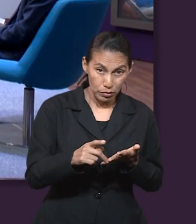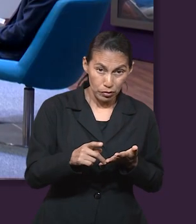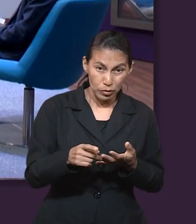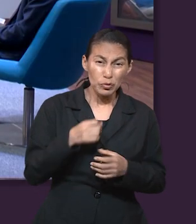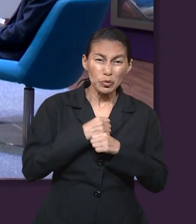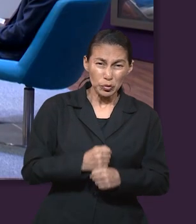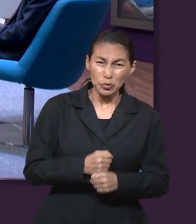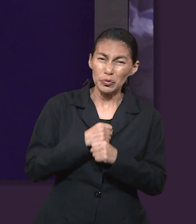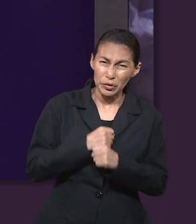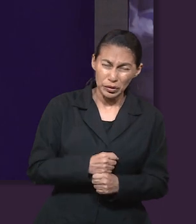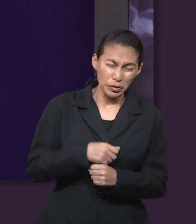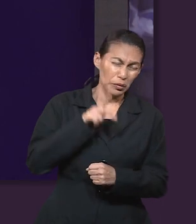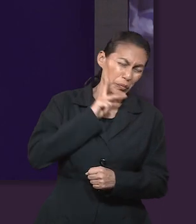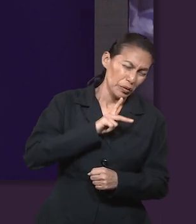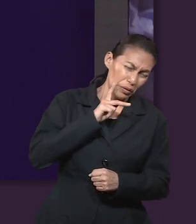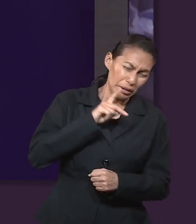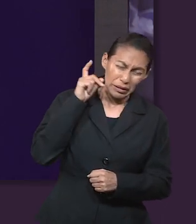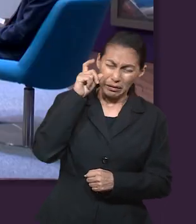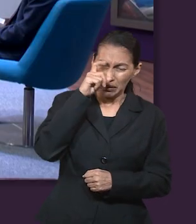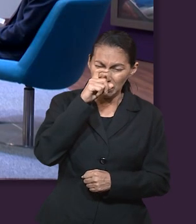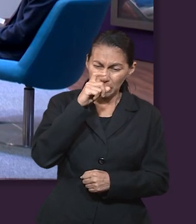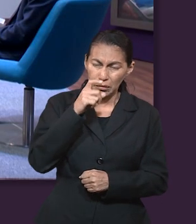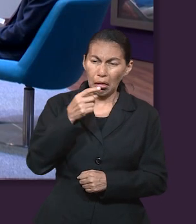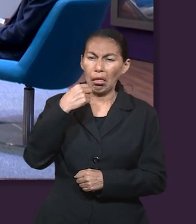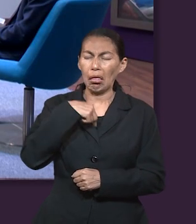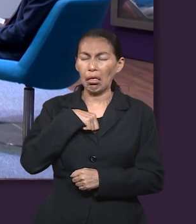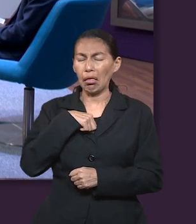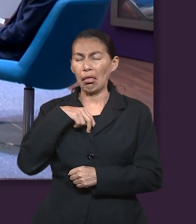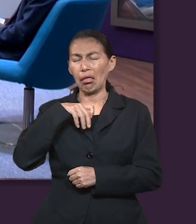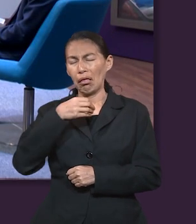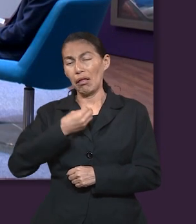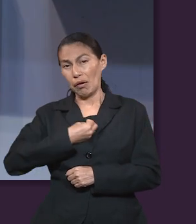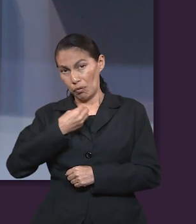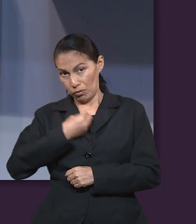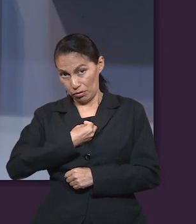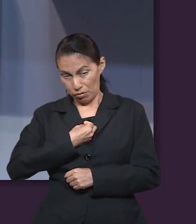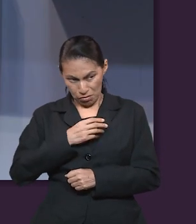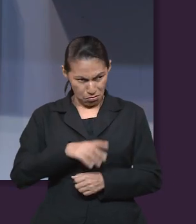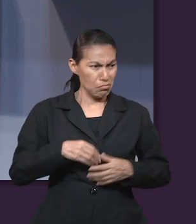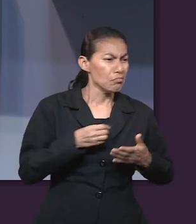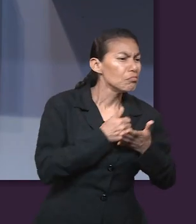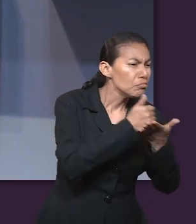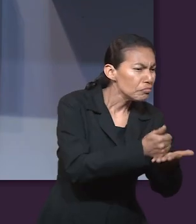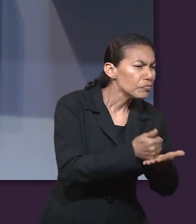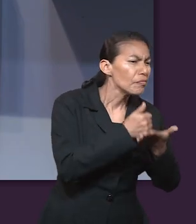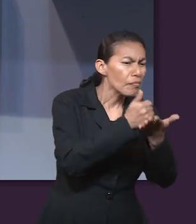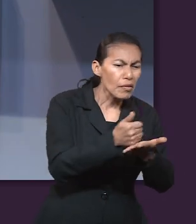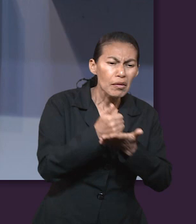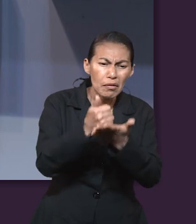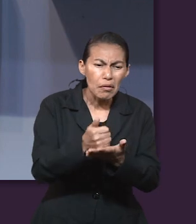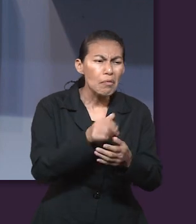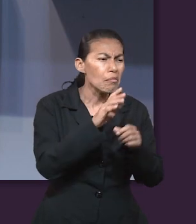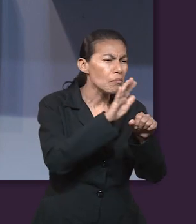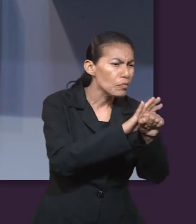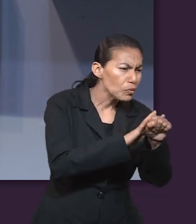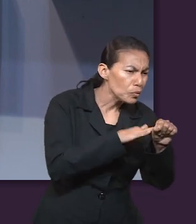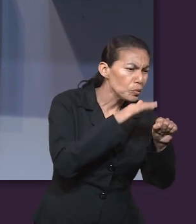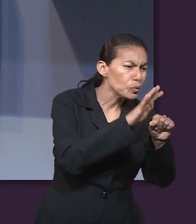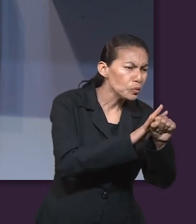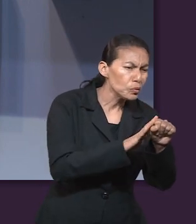compadeciéndose, sino que ayudaba incluso a los demás. Entonces me gustaría que leyéramos algunos textos y planteemos la pregunta